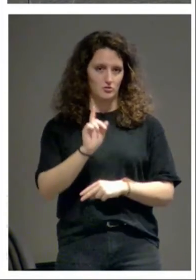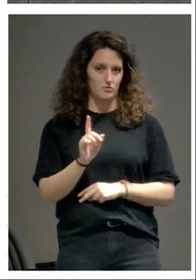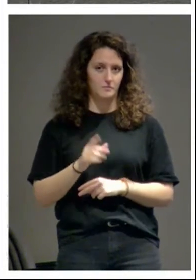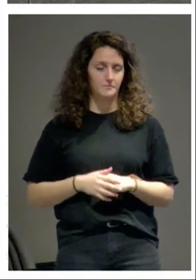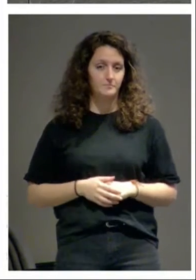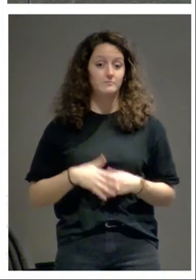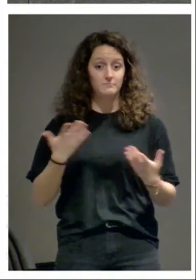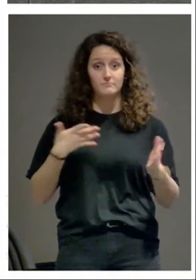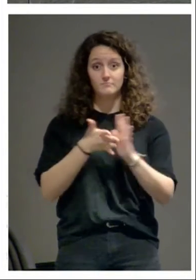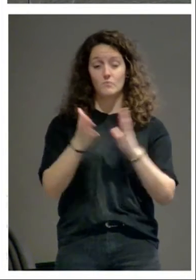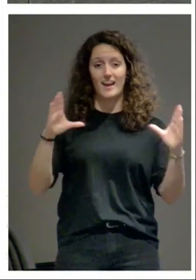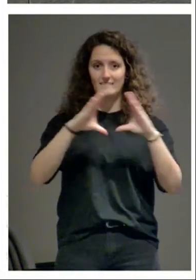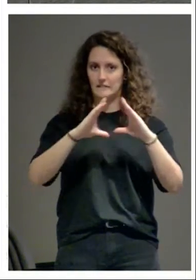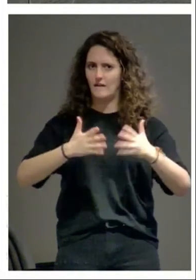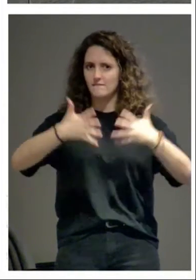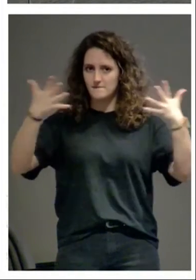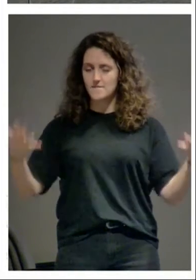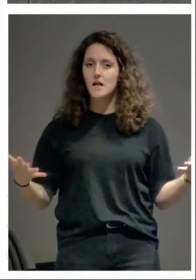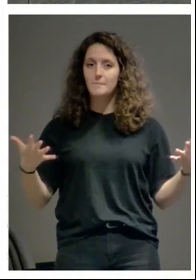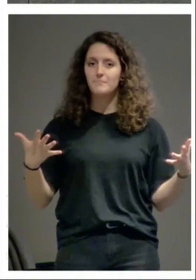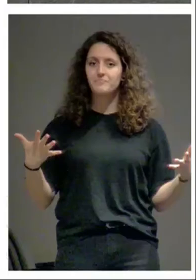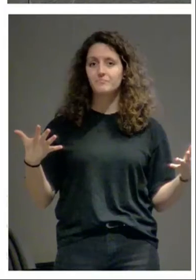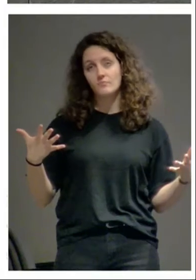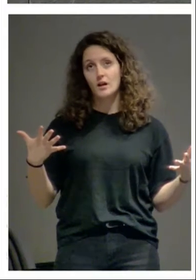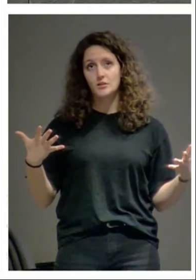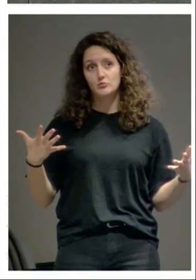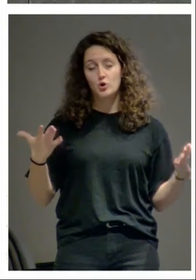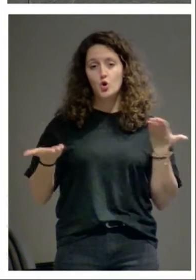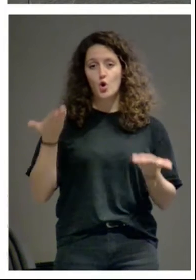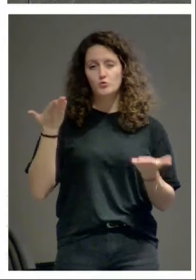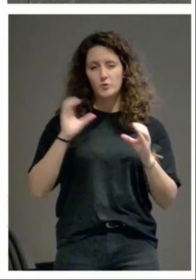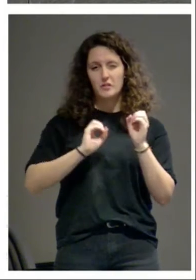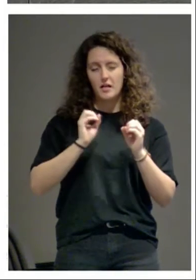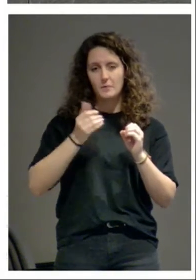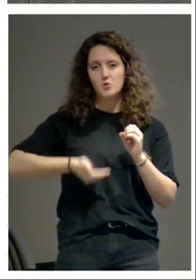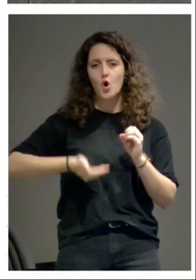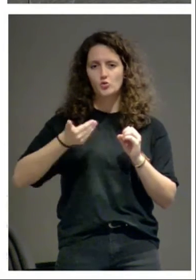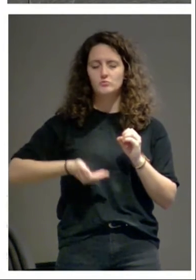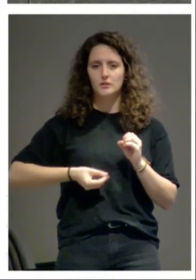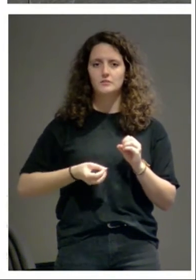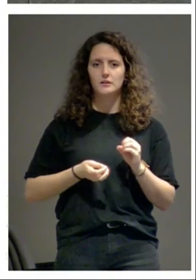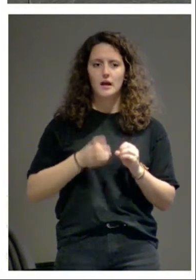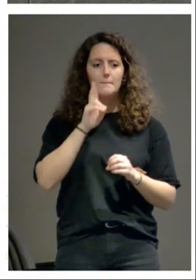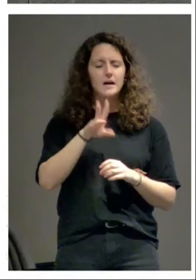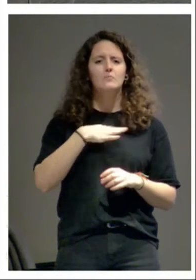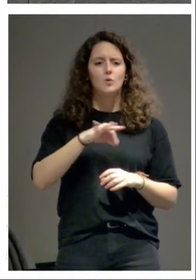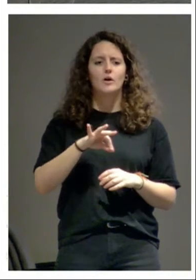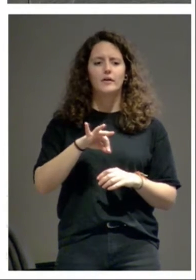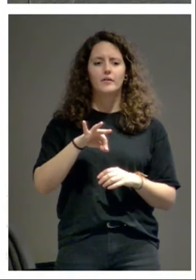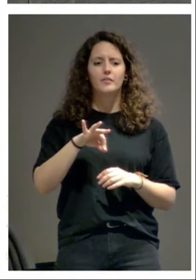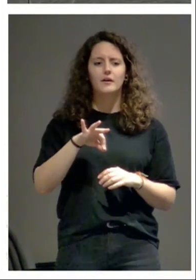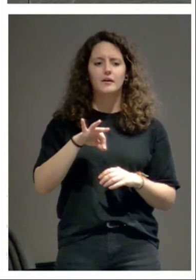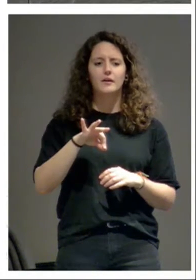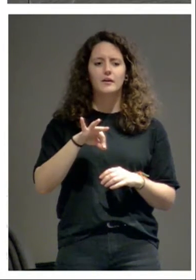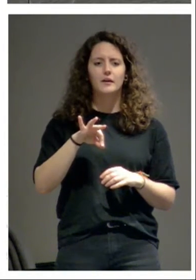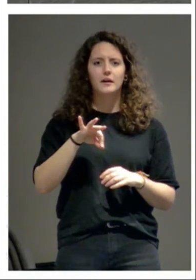tenemos una gran iglesia en un porcentaje importante vemos que la podemos asignar a alguien